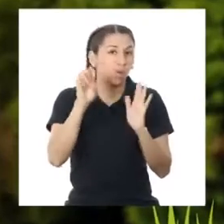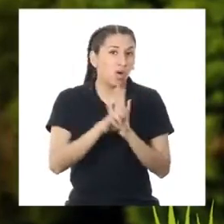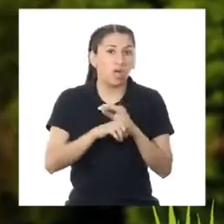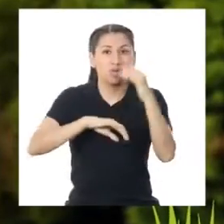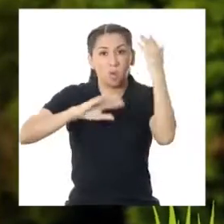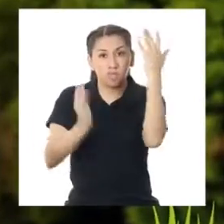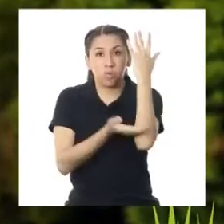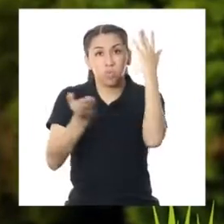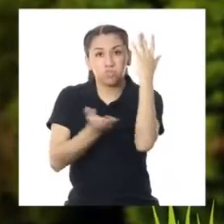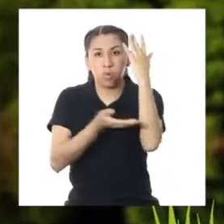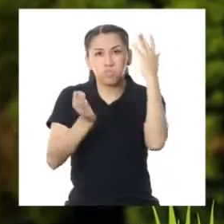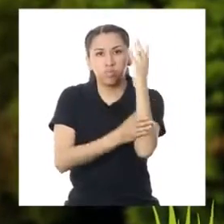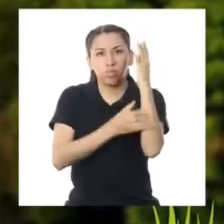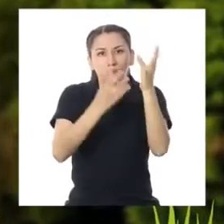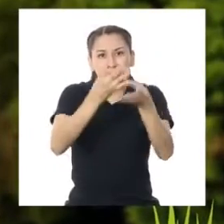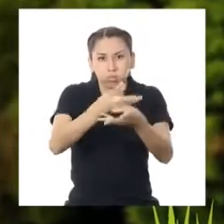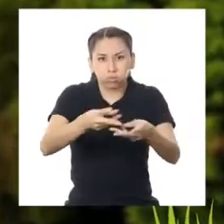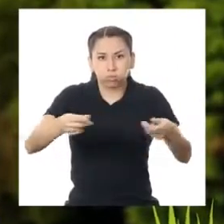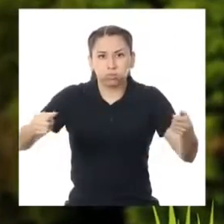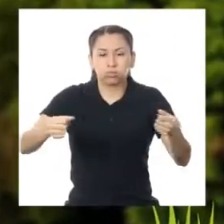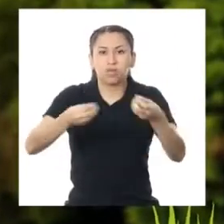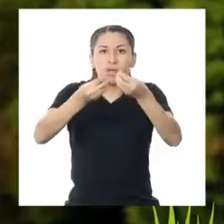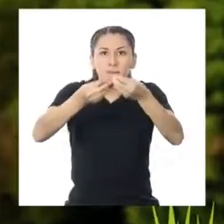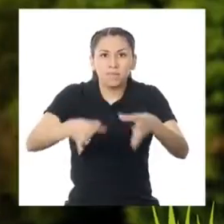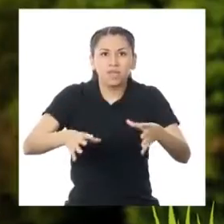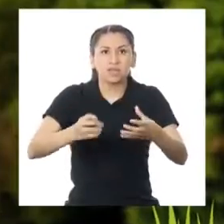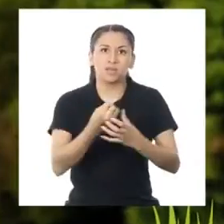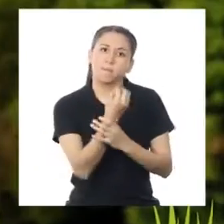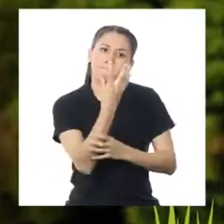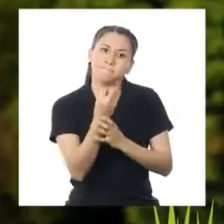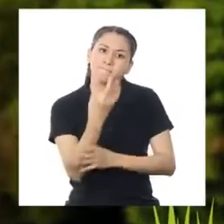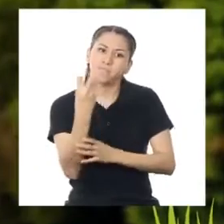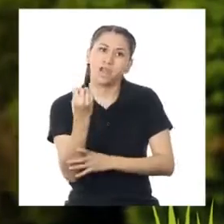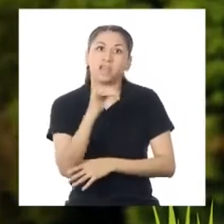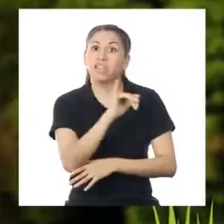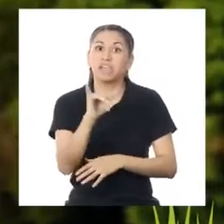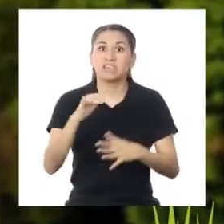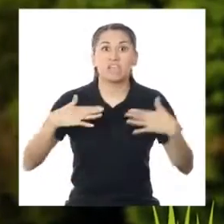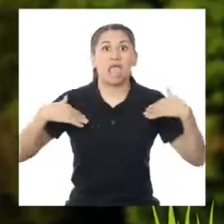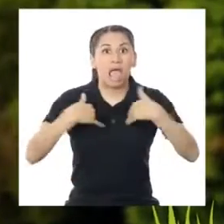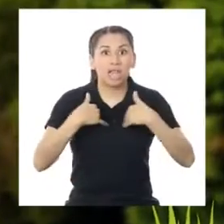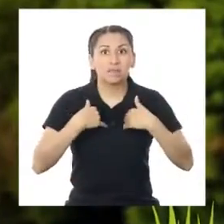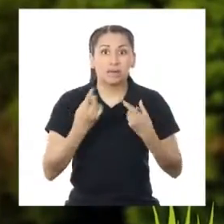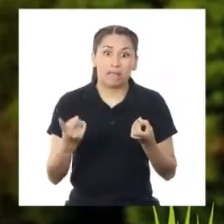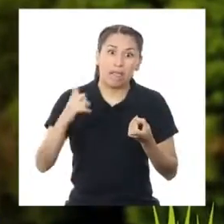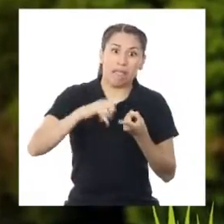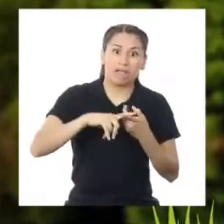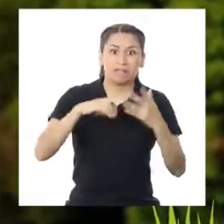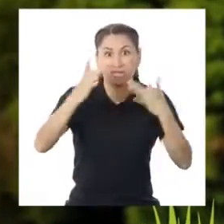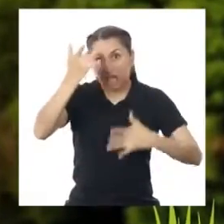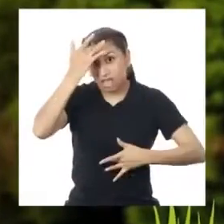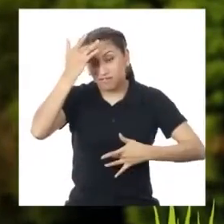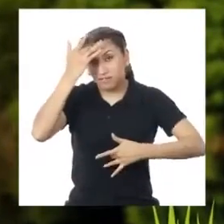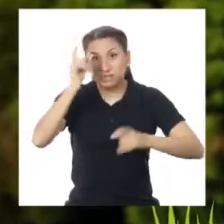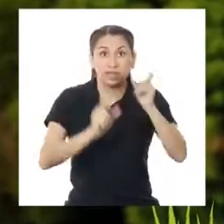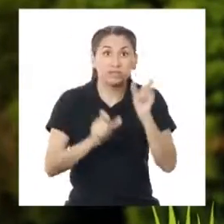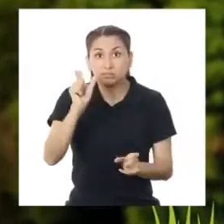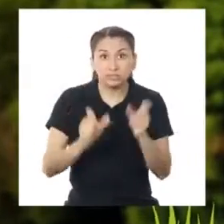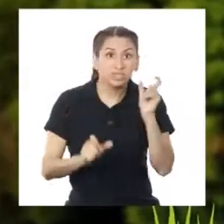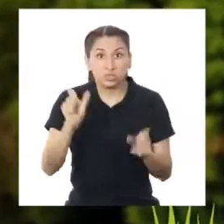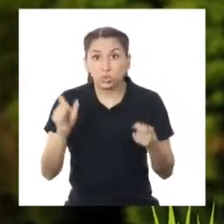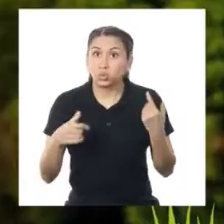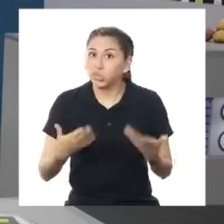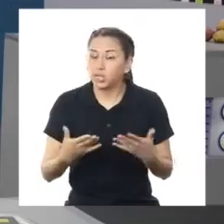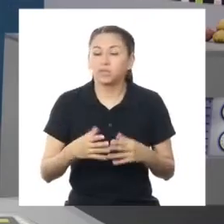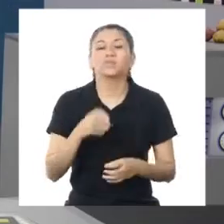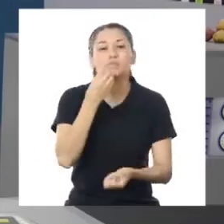como la deforestación, la pérdida de plantas nativas y animales, y hasta enfermedades en las personas.